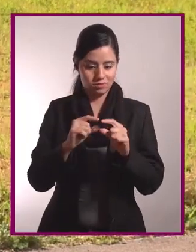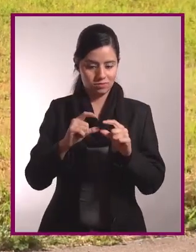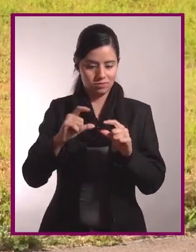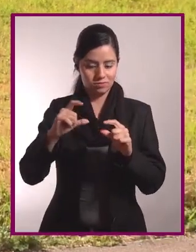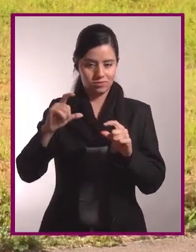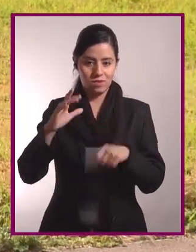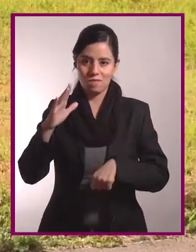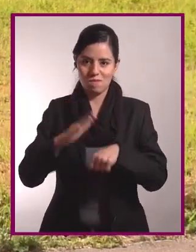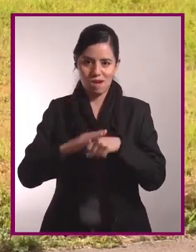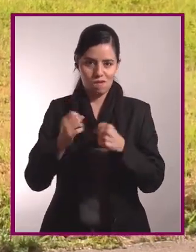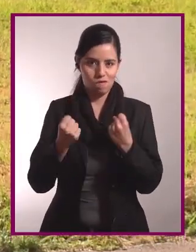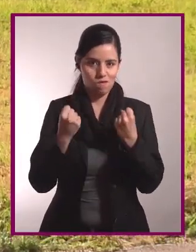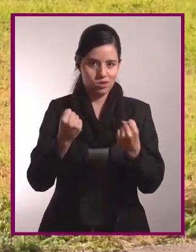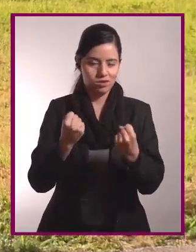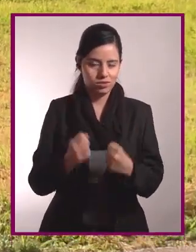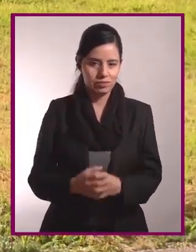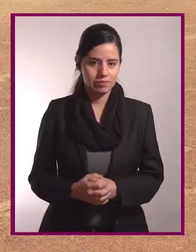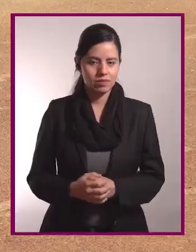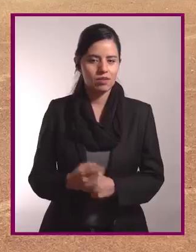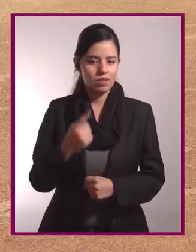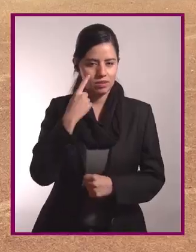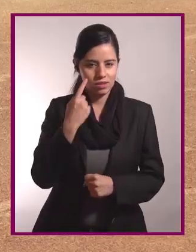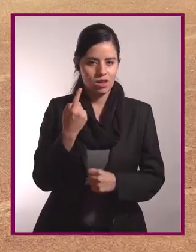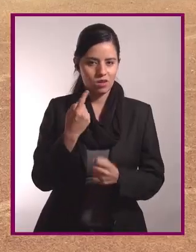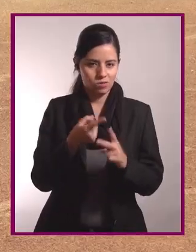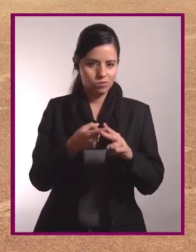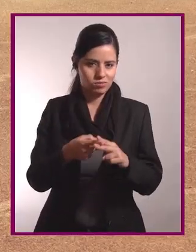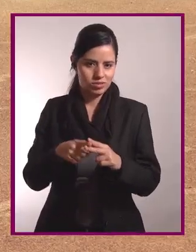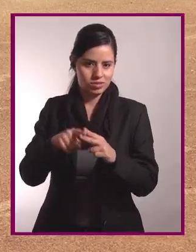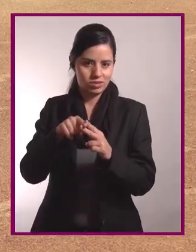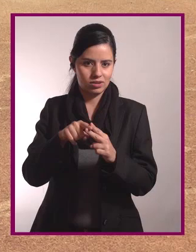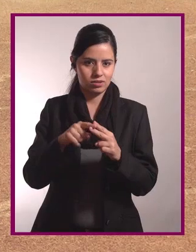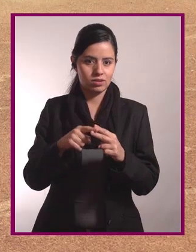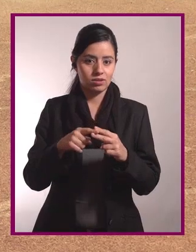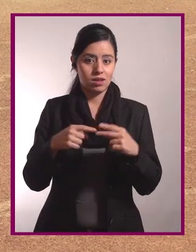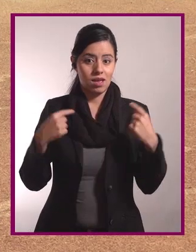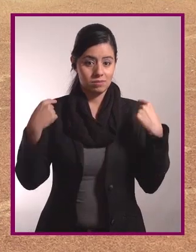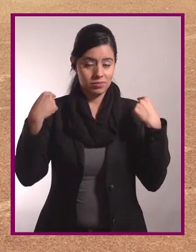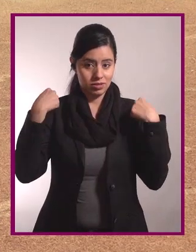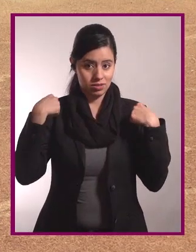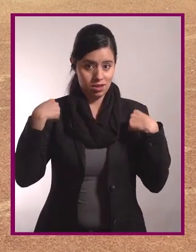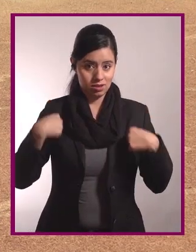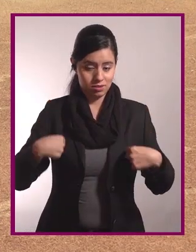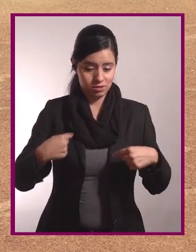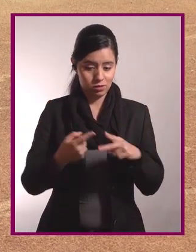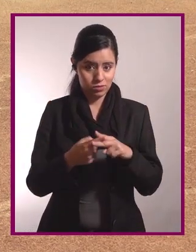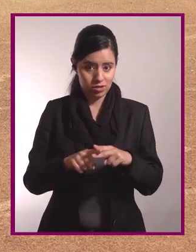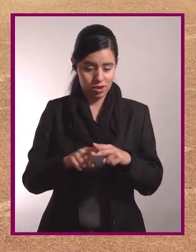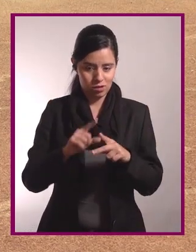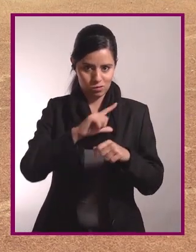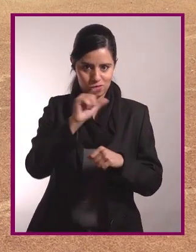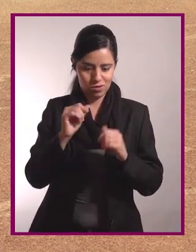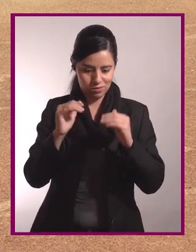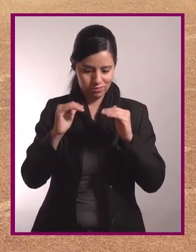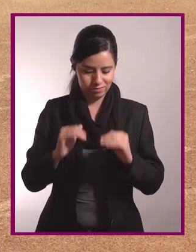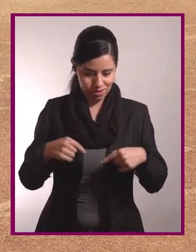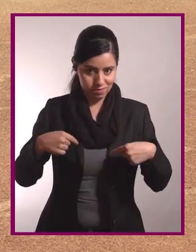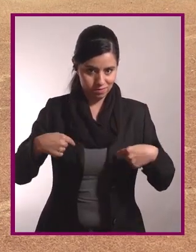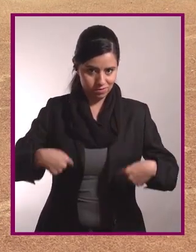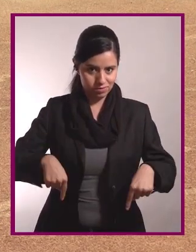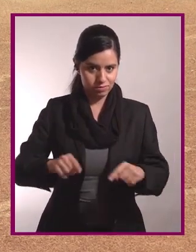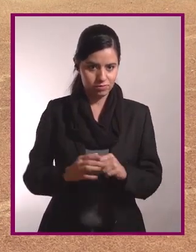un máximo rendimiento que sería de fuerza. Entonces, iniciaremos con nuestra rutina desde la parte superior a la parte inferior.